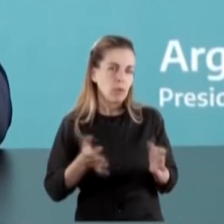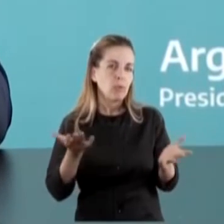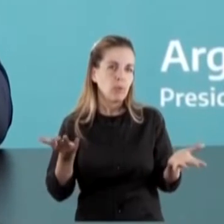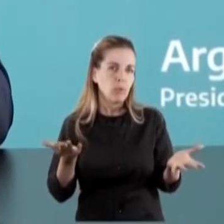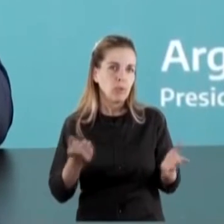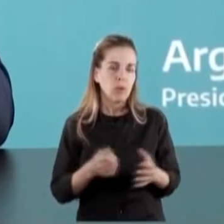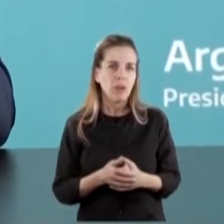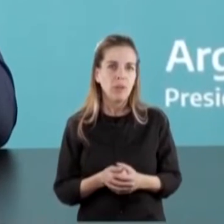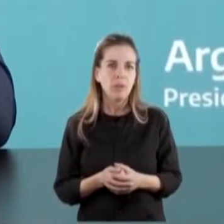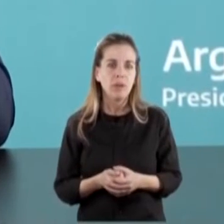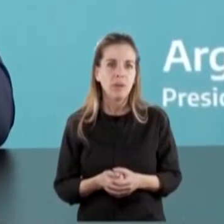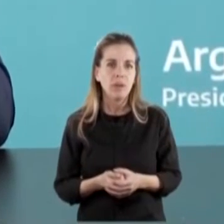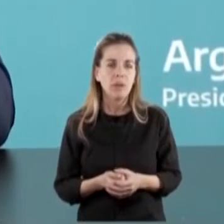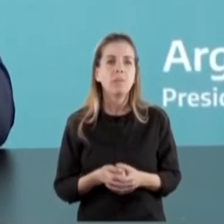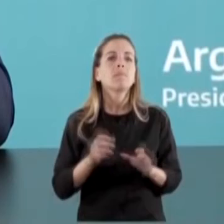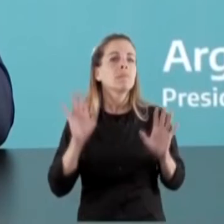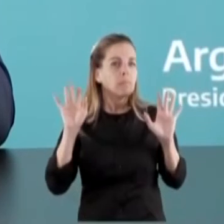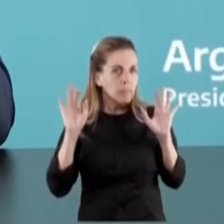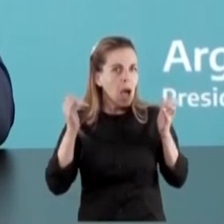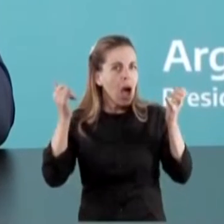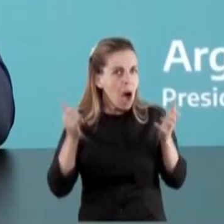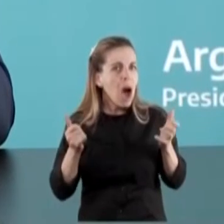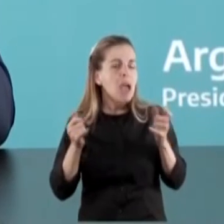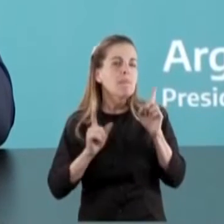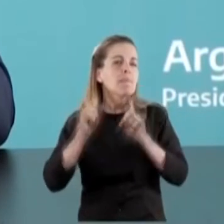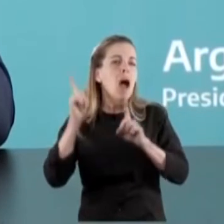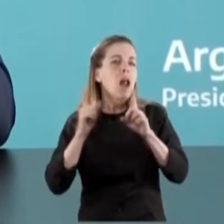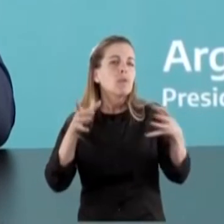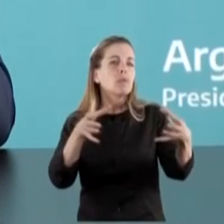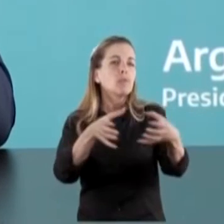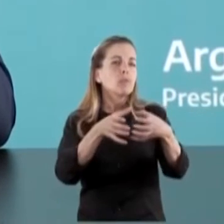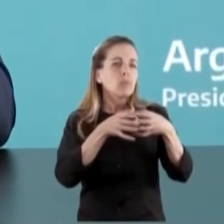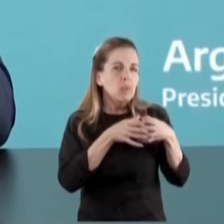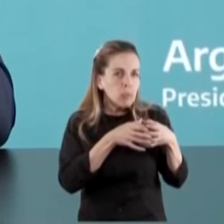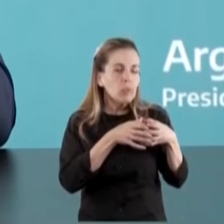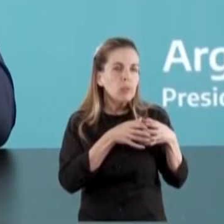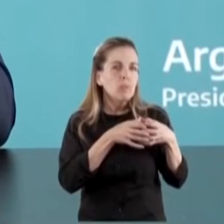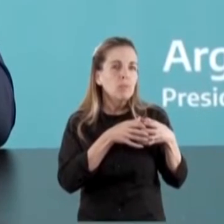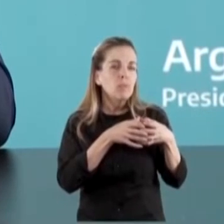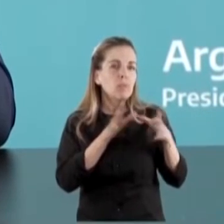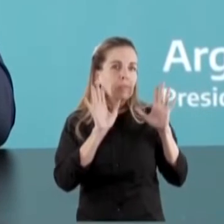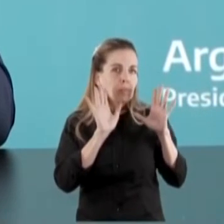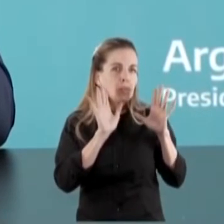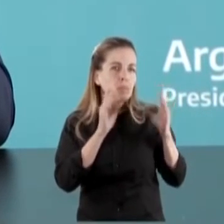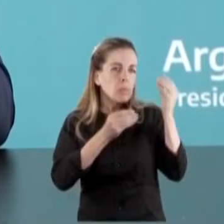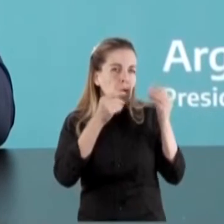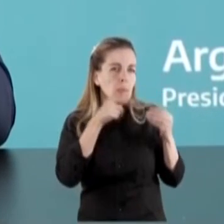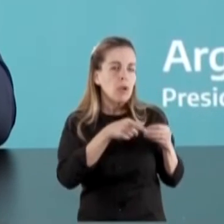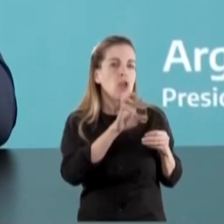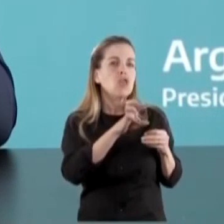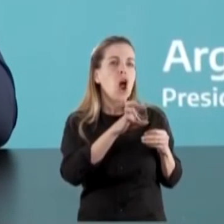sector muy pequeño y muy marginal, digamos. Así que en este sentido,